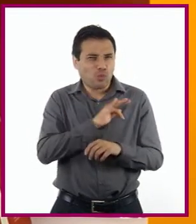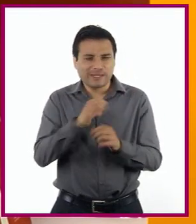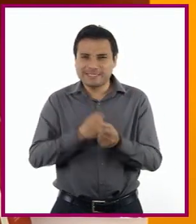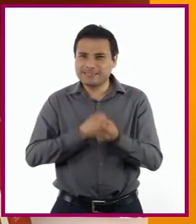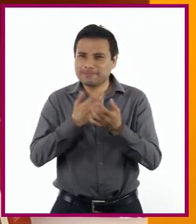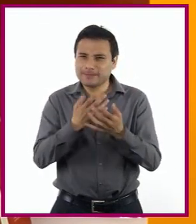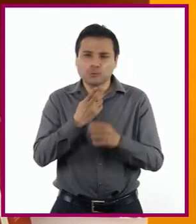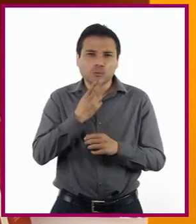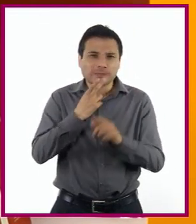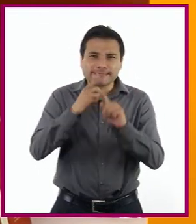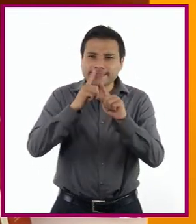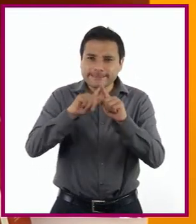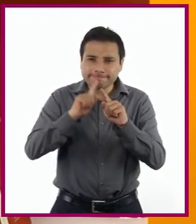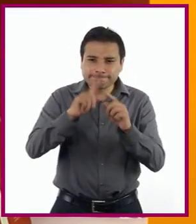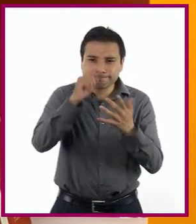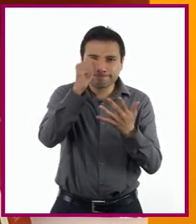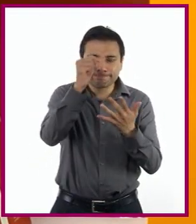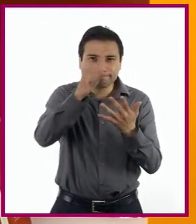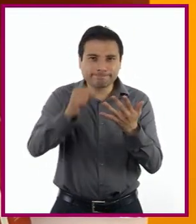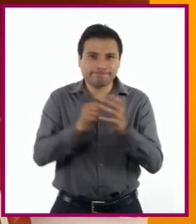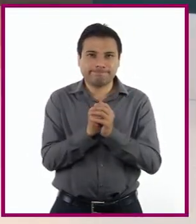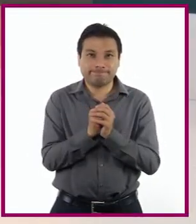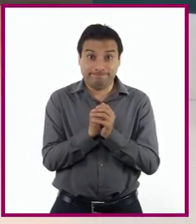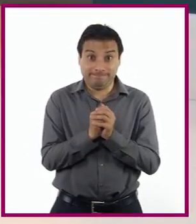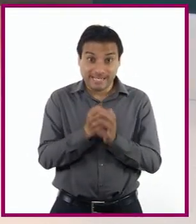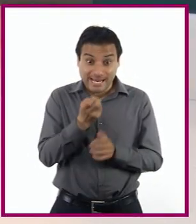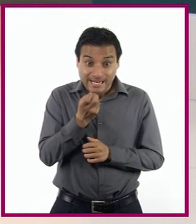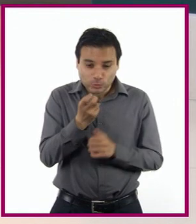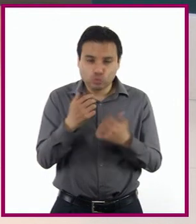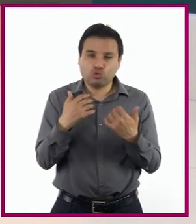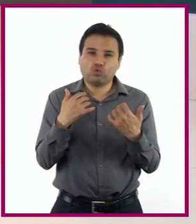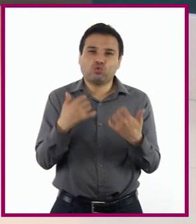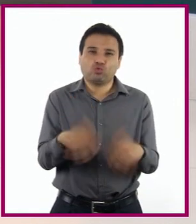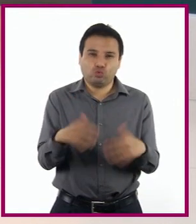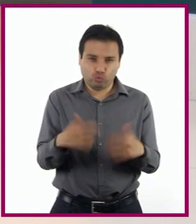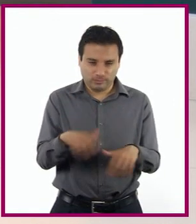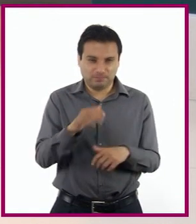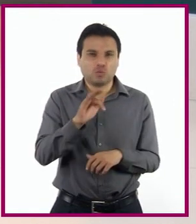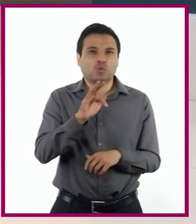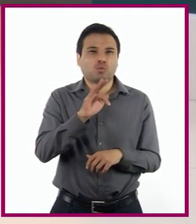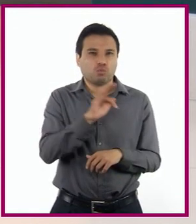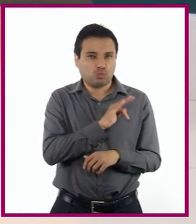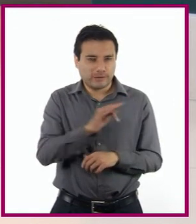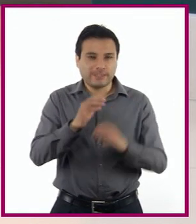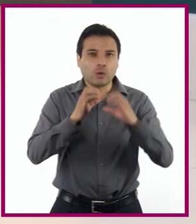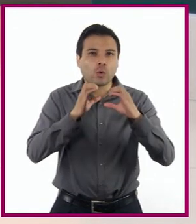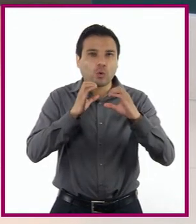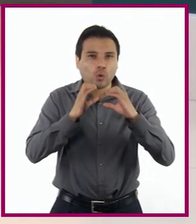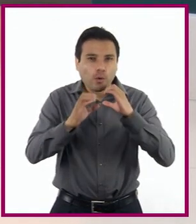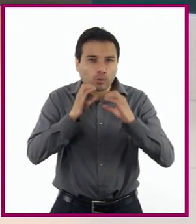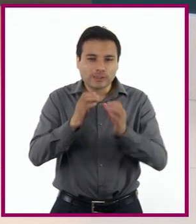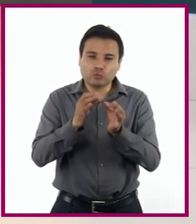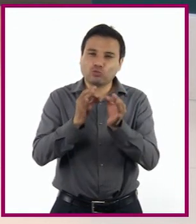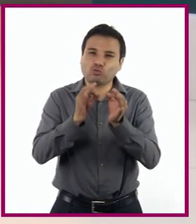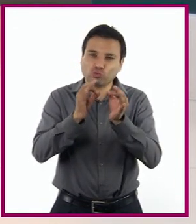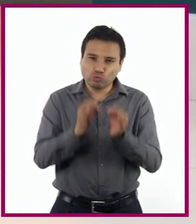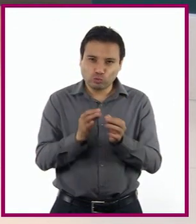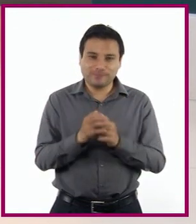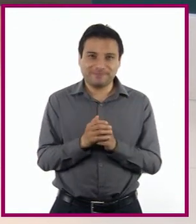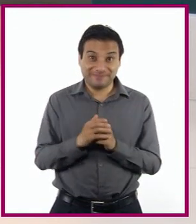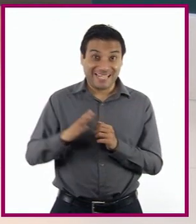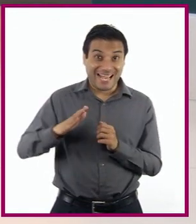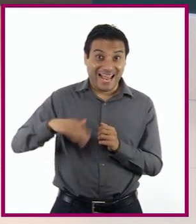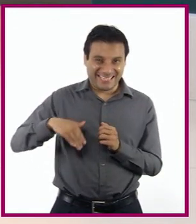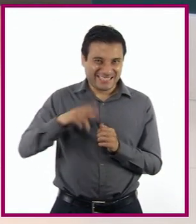diversos recursos, lo que hace que sea un medio para comunicarnos de forma muy completa, como lo vimos en nuestro